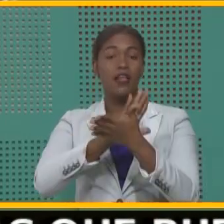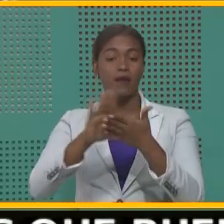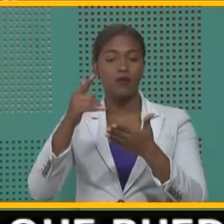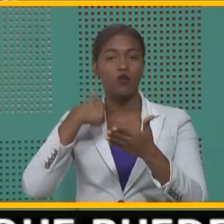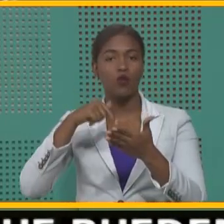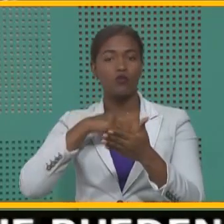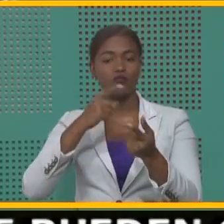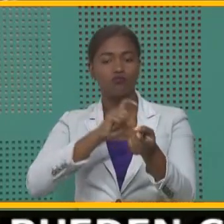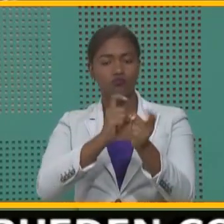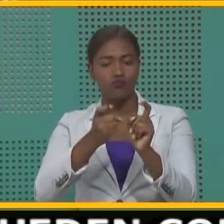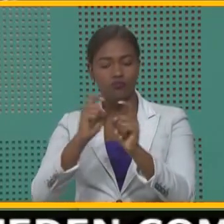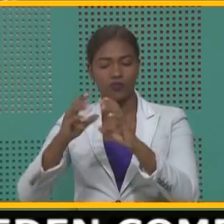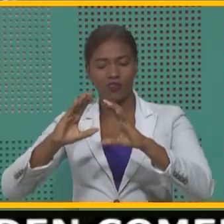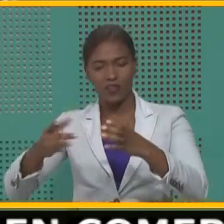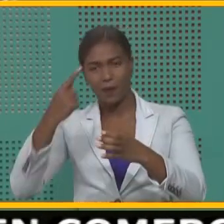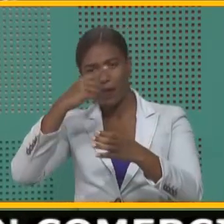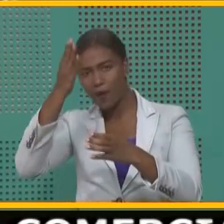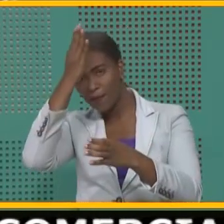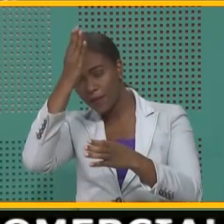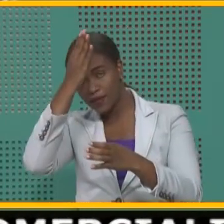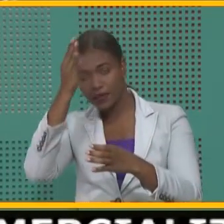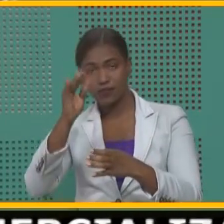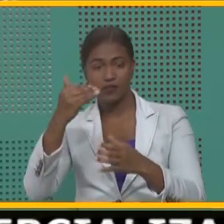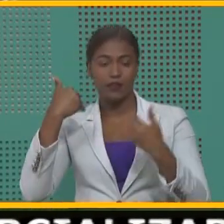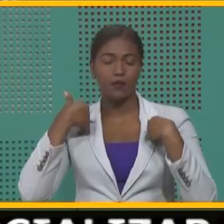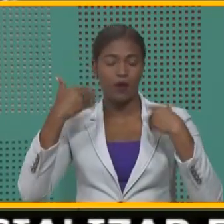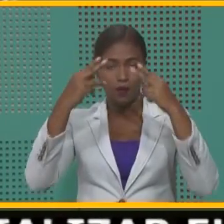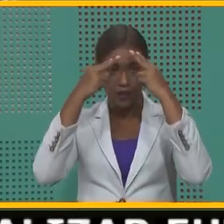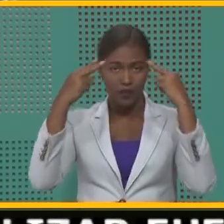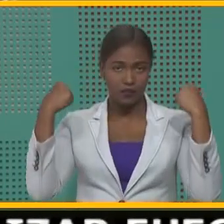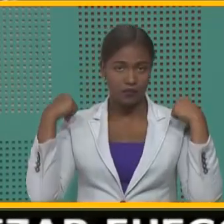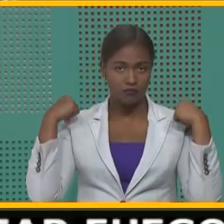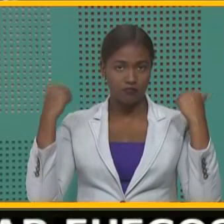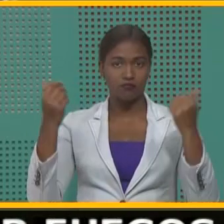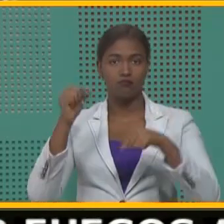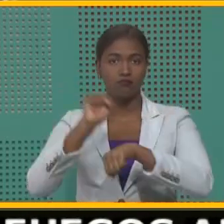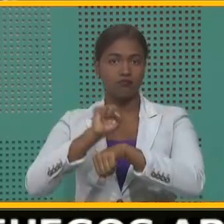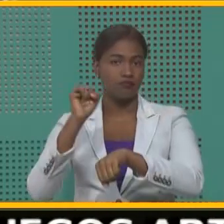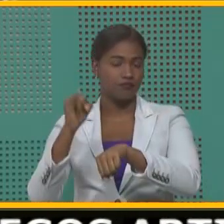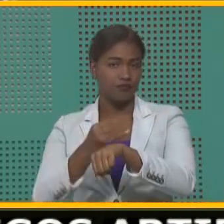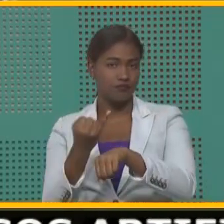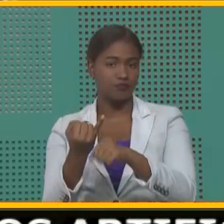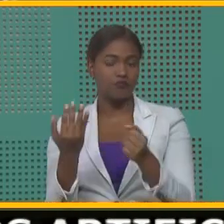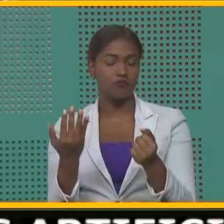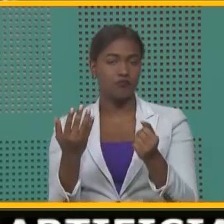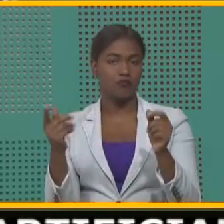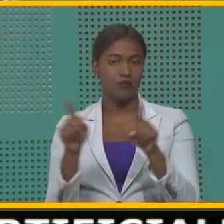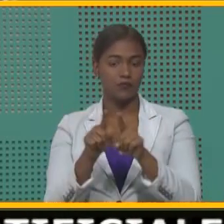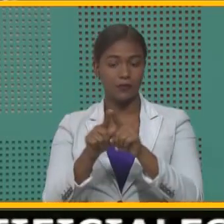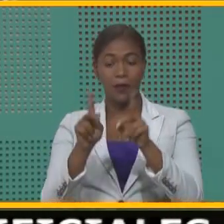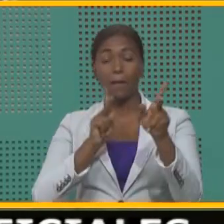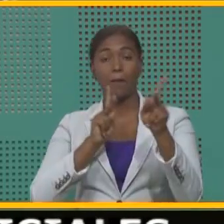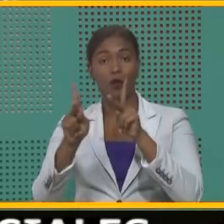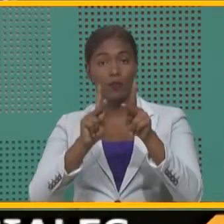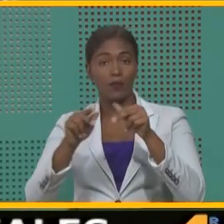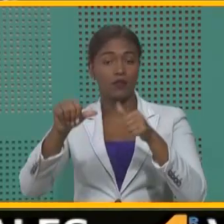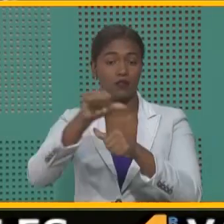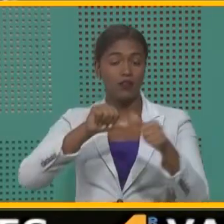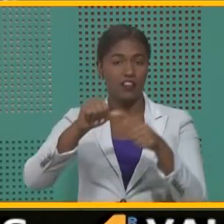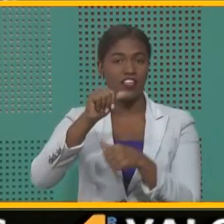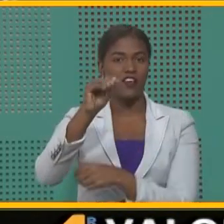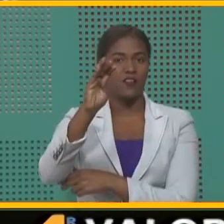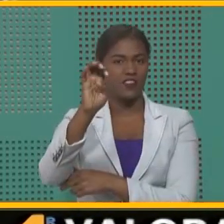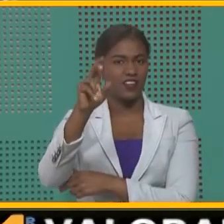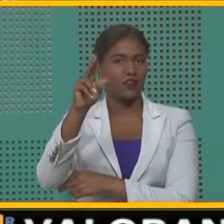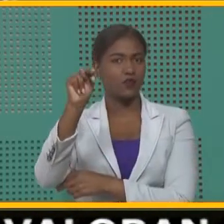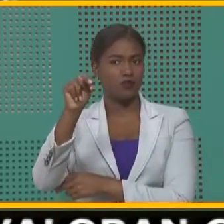en estos momentos. Tenemos Villa Altagracia, San Juan, Puerto Plata, Azoa, Verón.